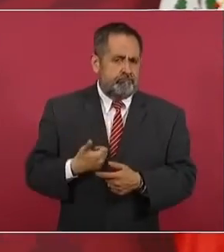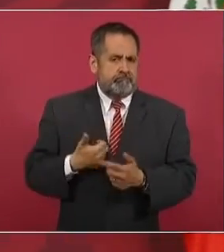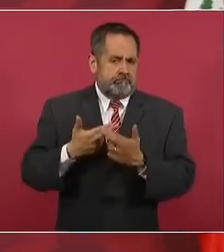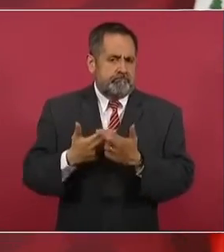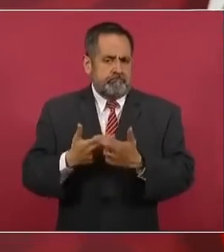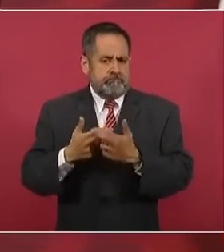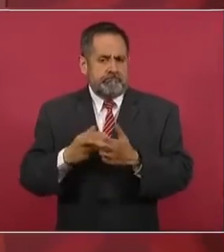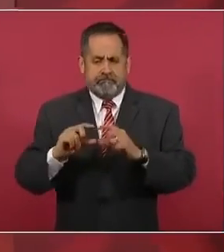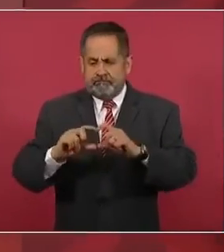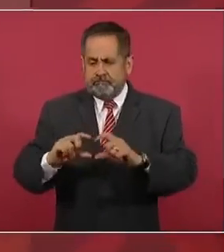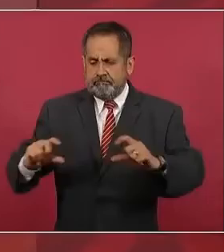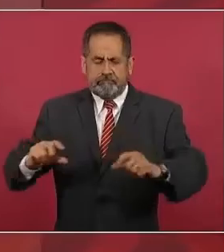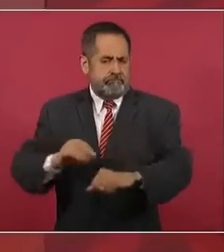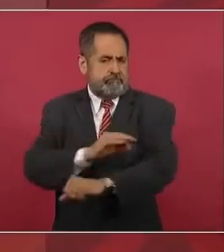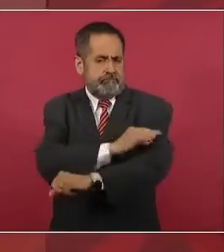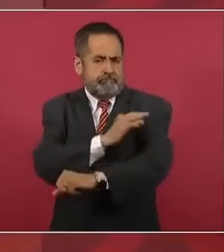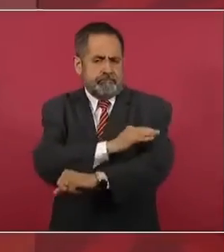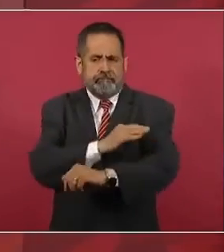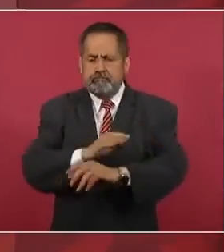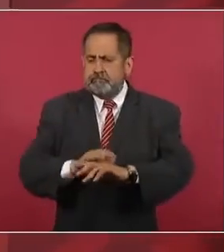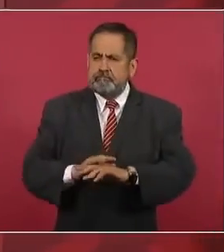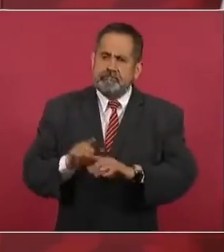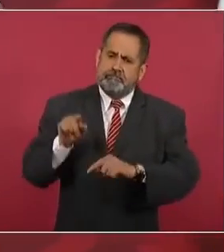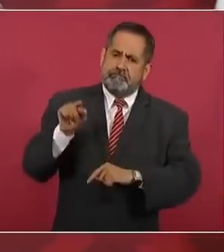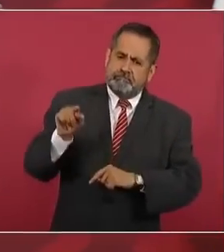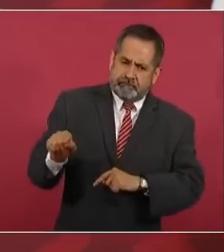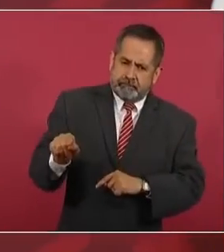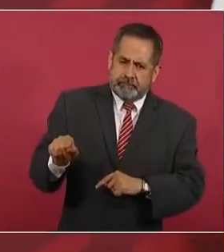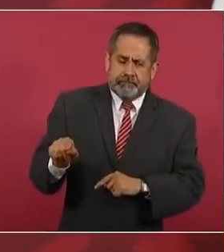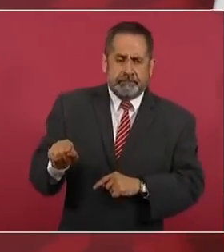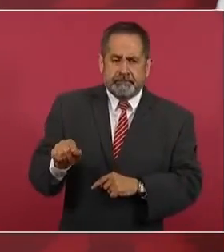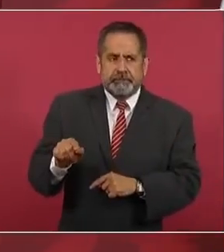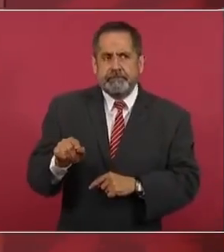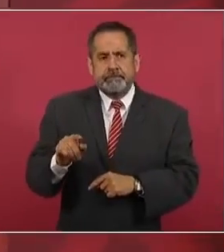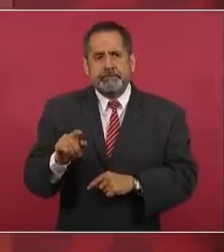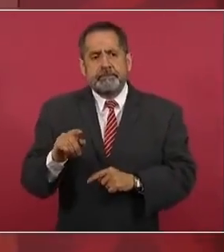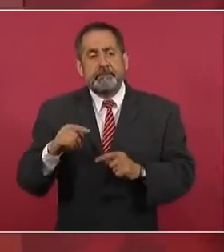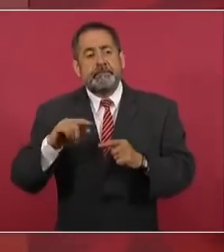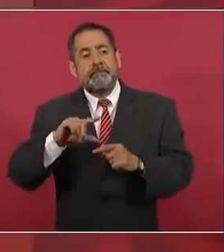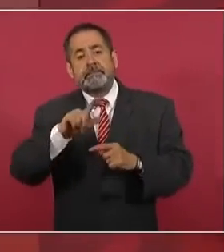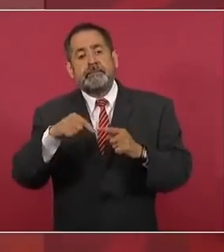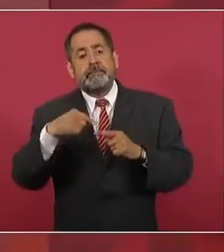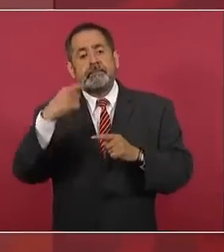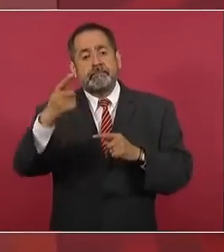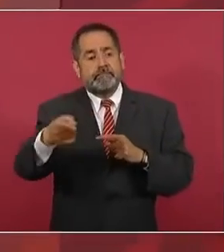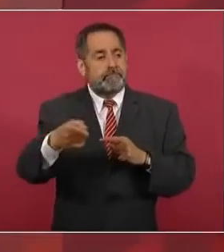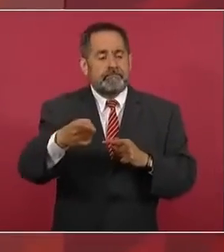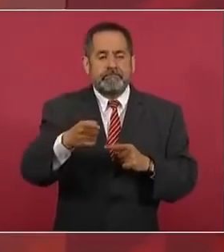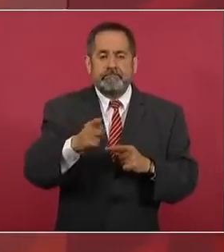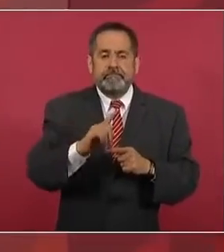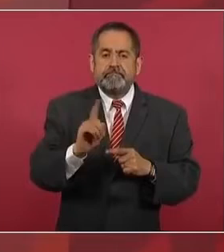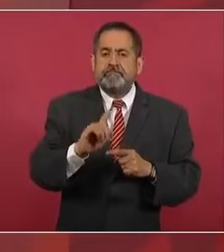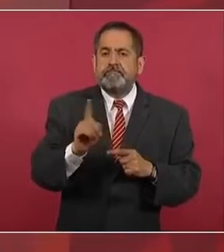Ya no van a vacunarse ya no a las personas